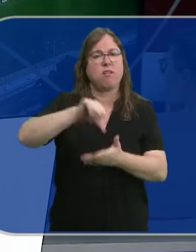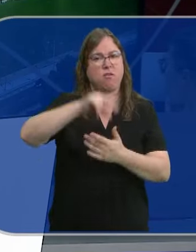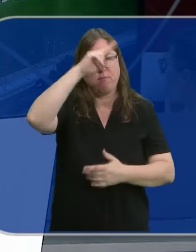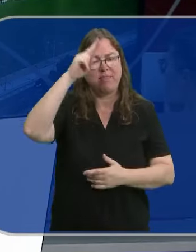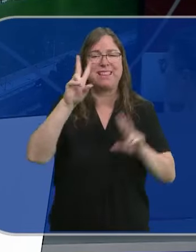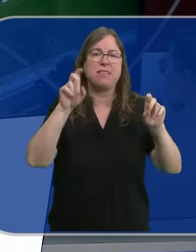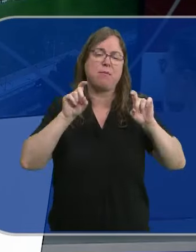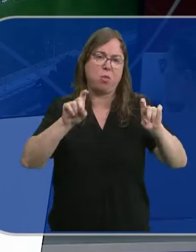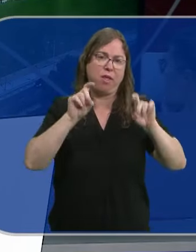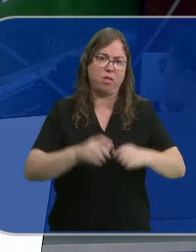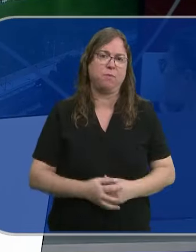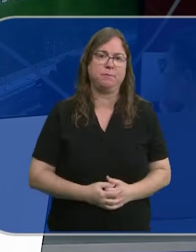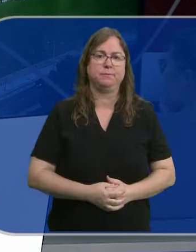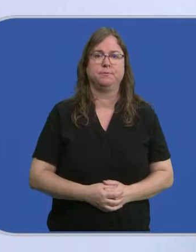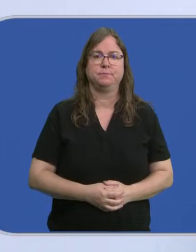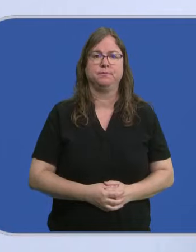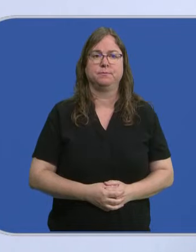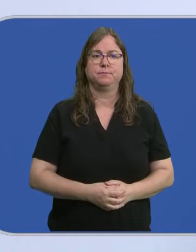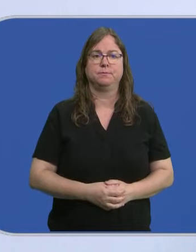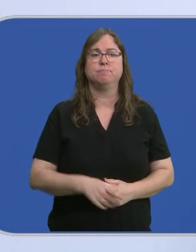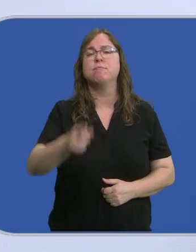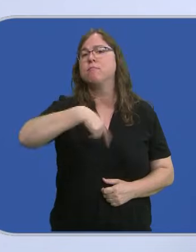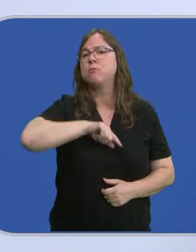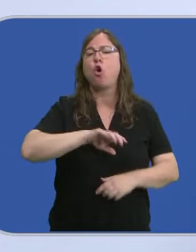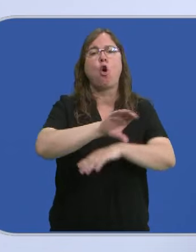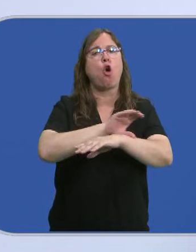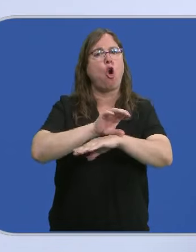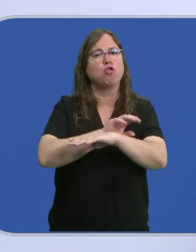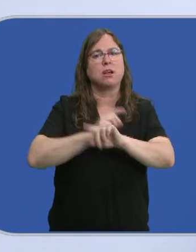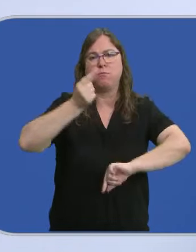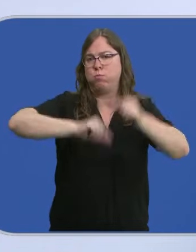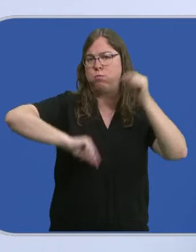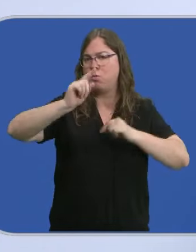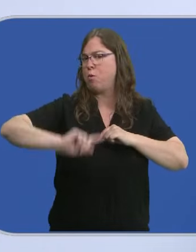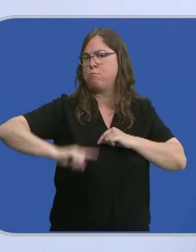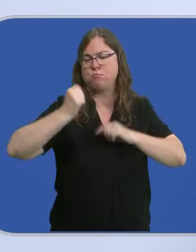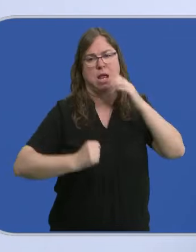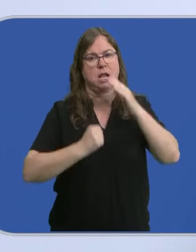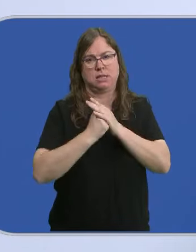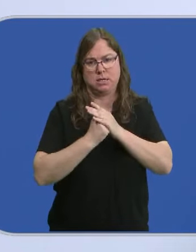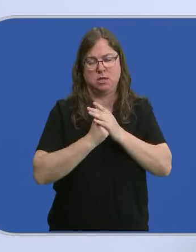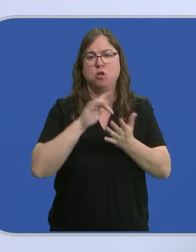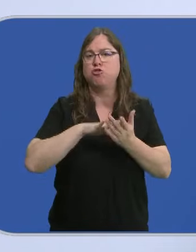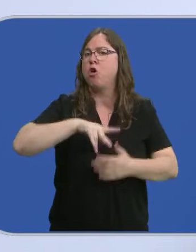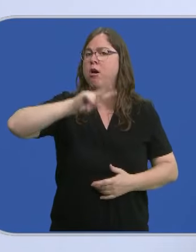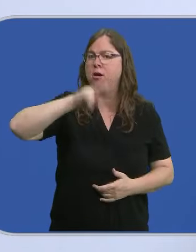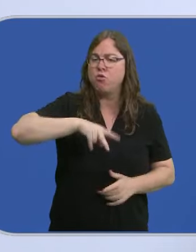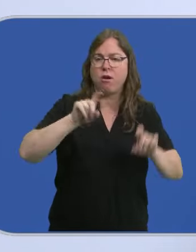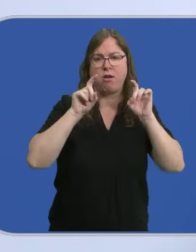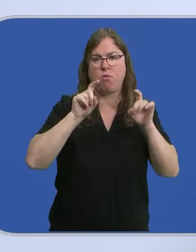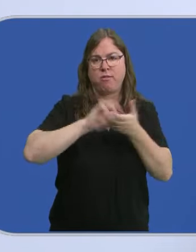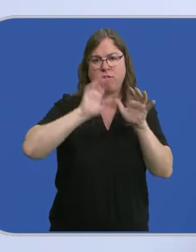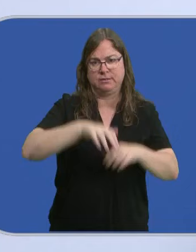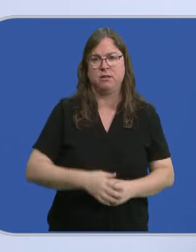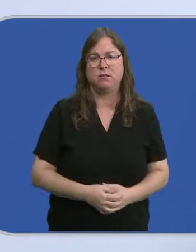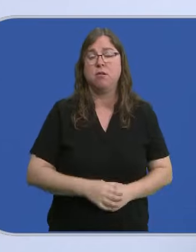en materia educativa. Nuestra consejería tiene el presupuesto más alto que jamás ha tenido la educación en nuestra